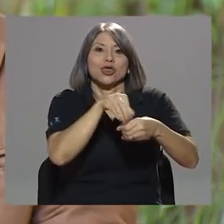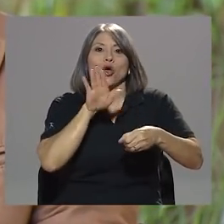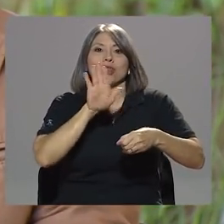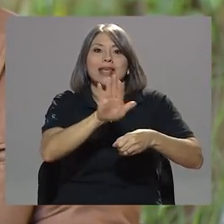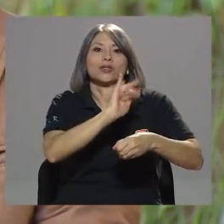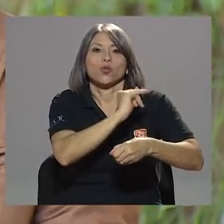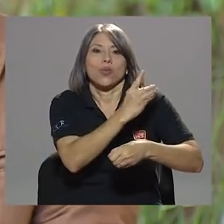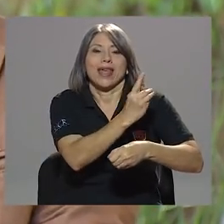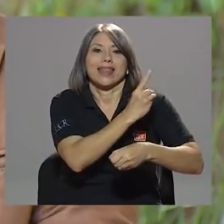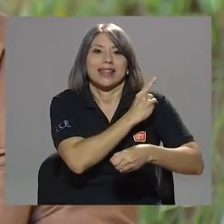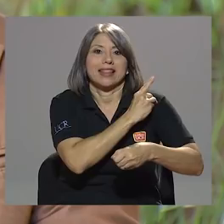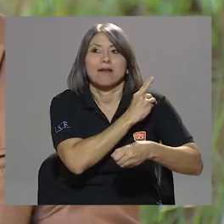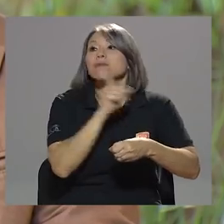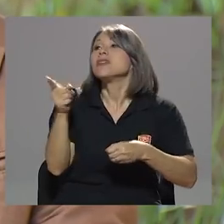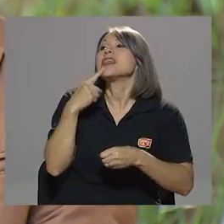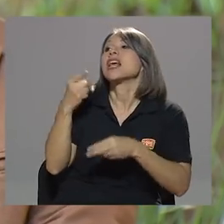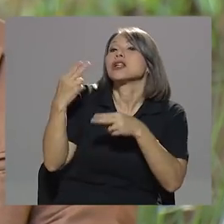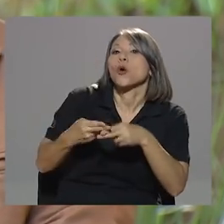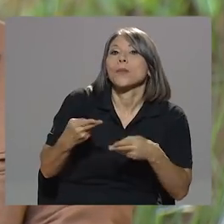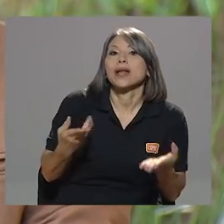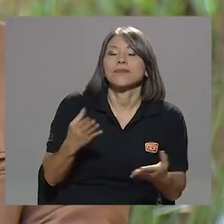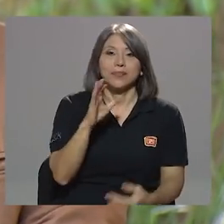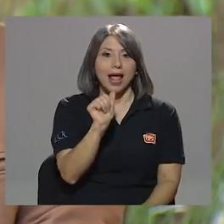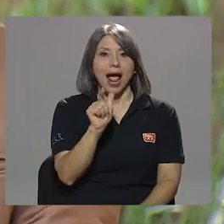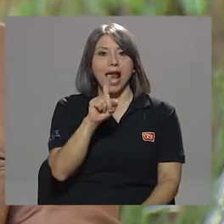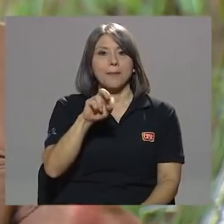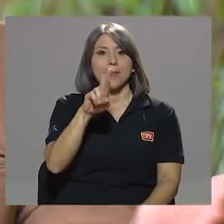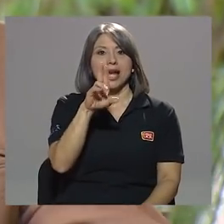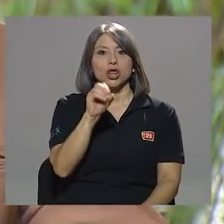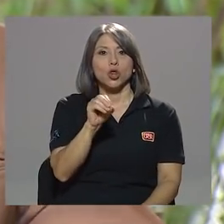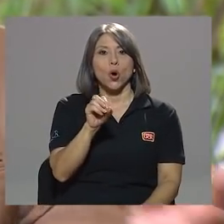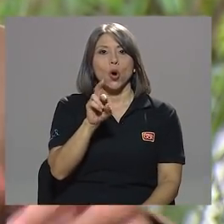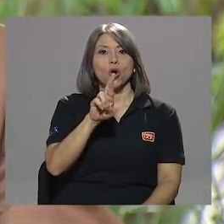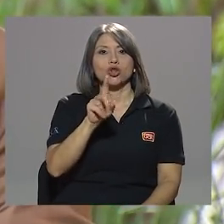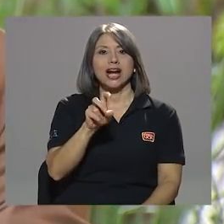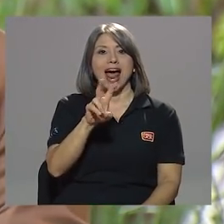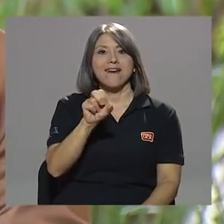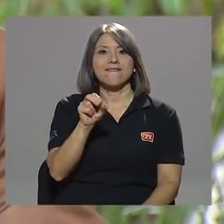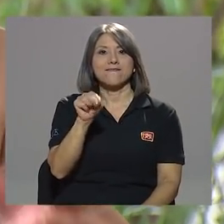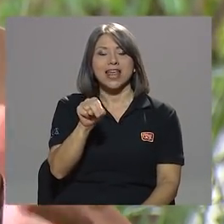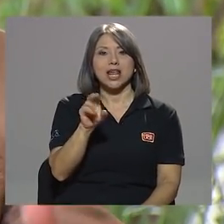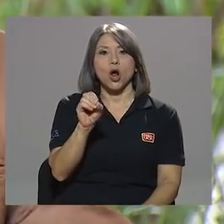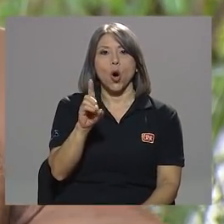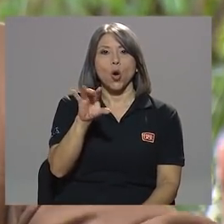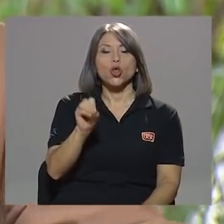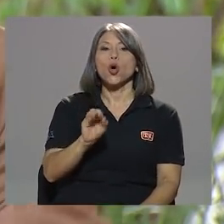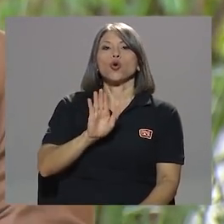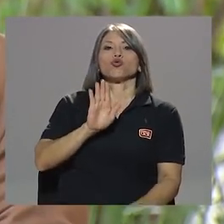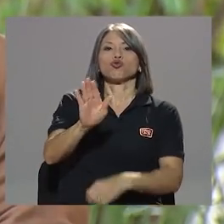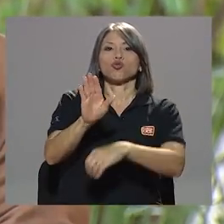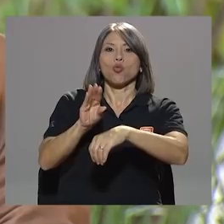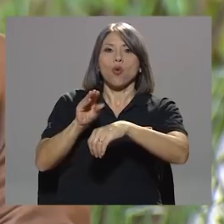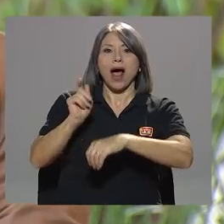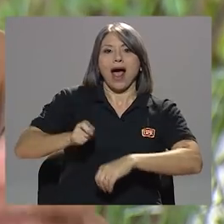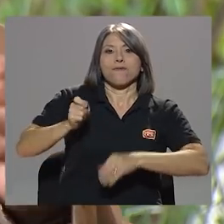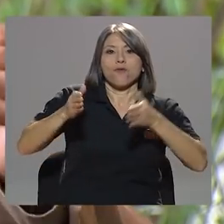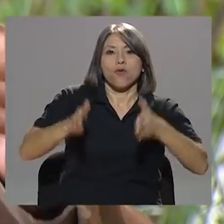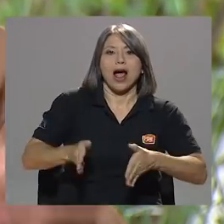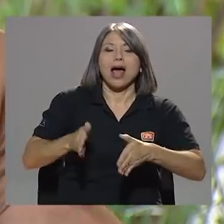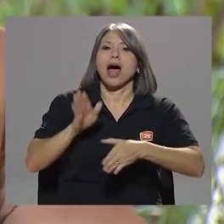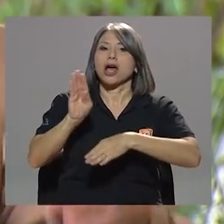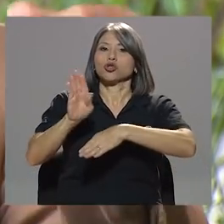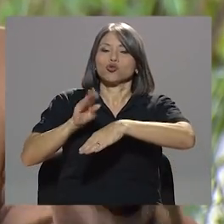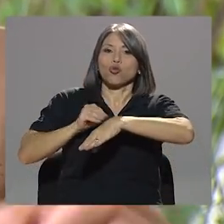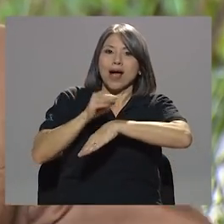sorprendentemente, Alberto Rabenodio, por supuesto, su abogado, su asesor, el que